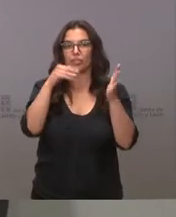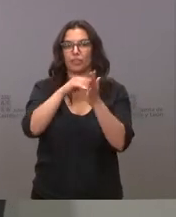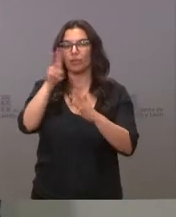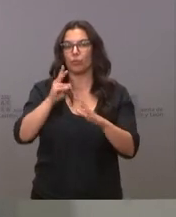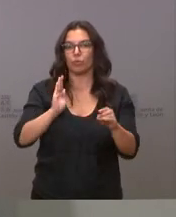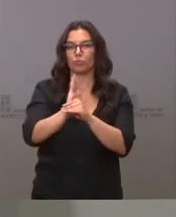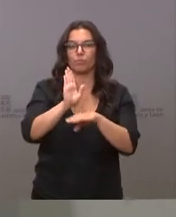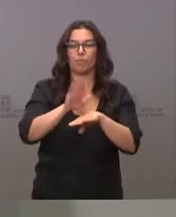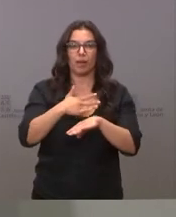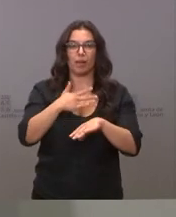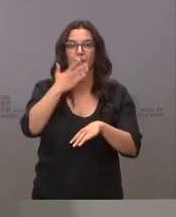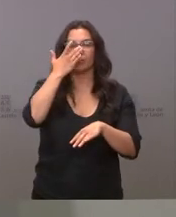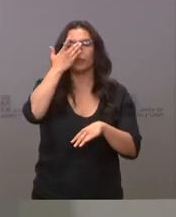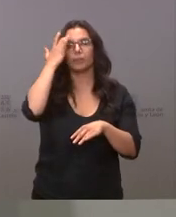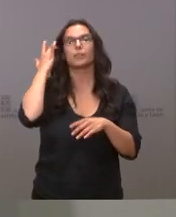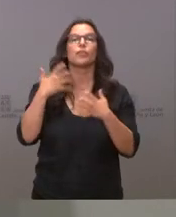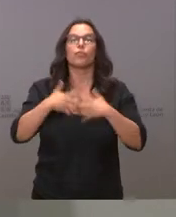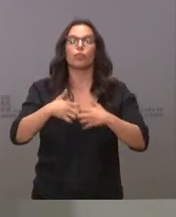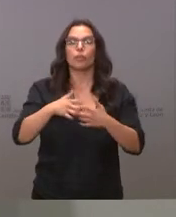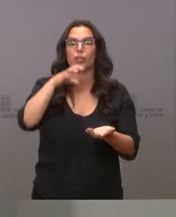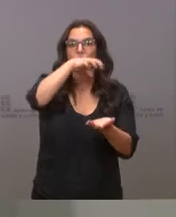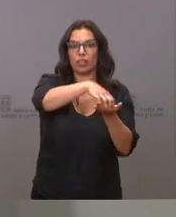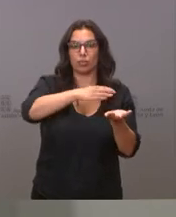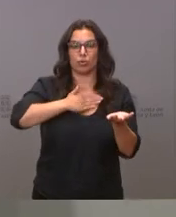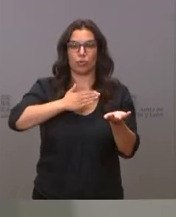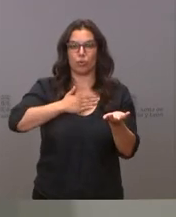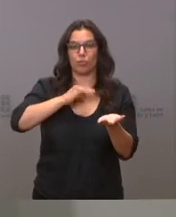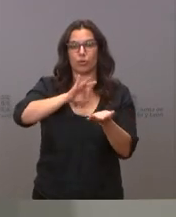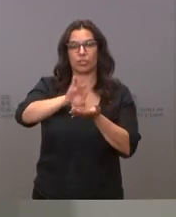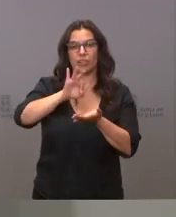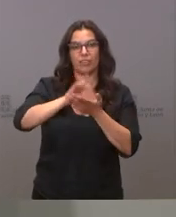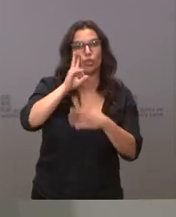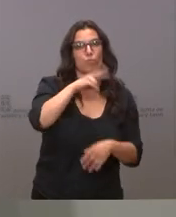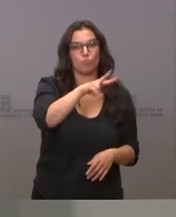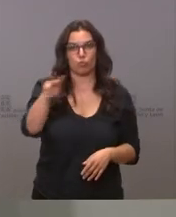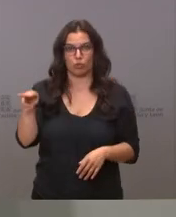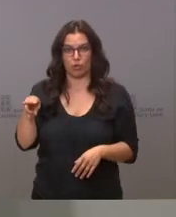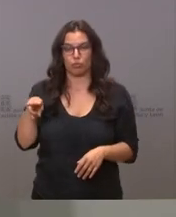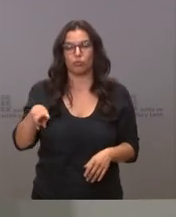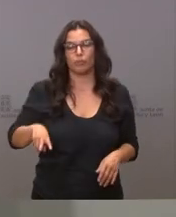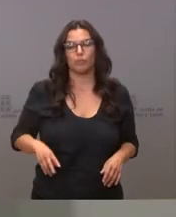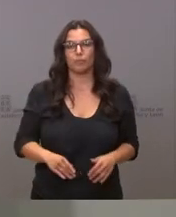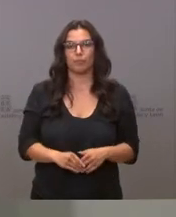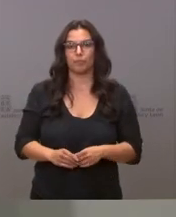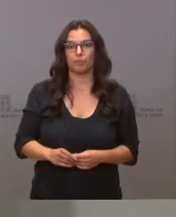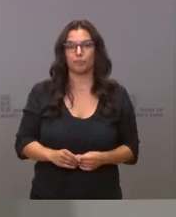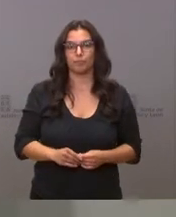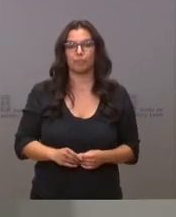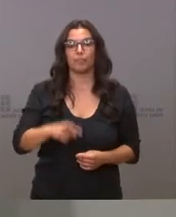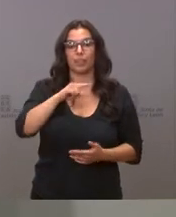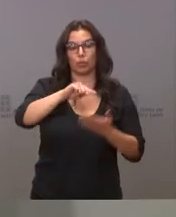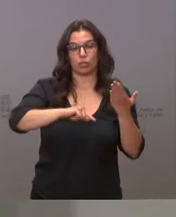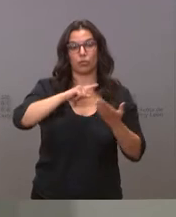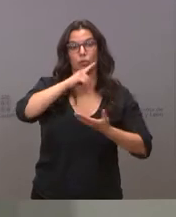funcionamiento de los centros dependientes del servicio de museos de nuestra comunidad. La ejecución de este